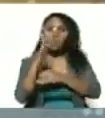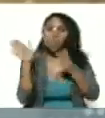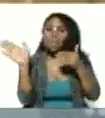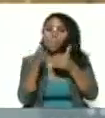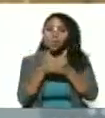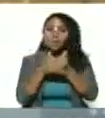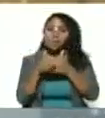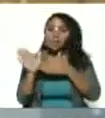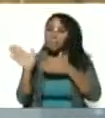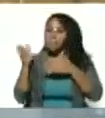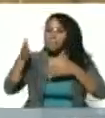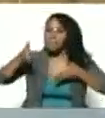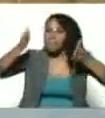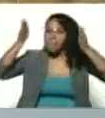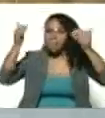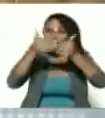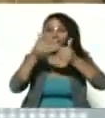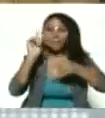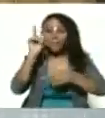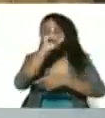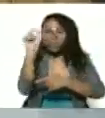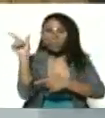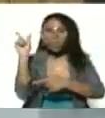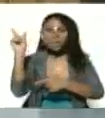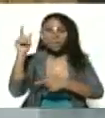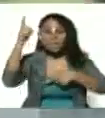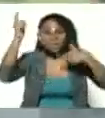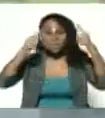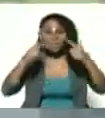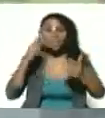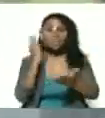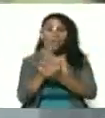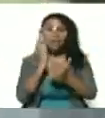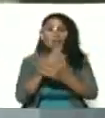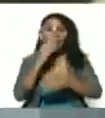del PSUV. Y es la visión que Chávez siempre tuvo.